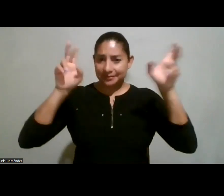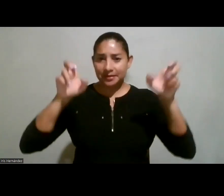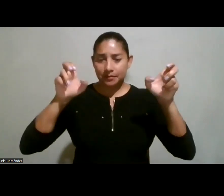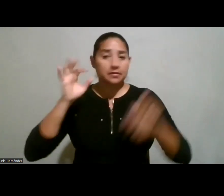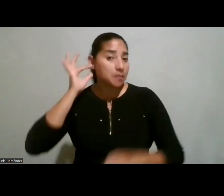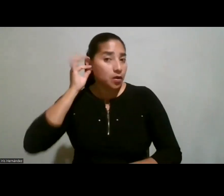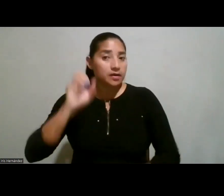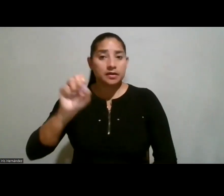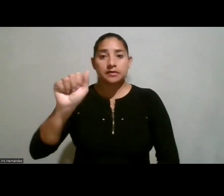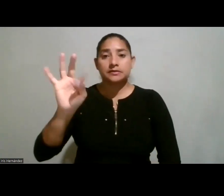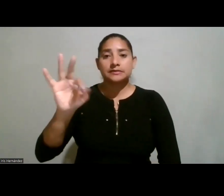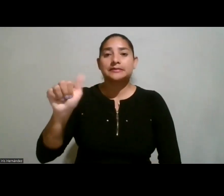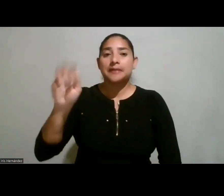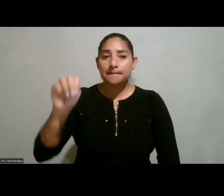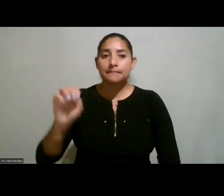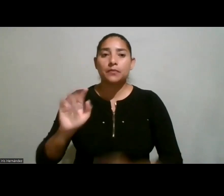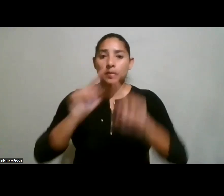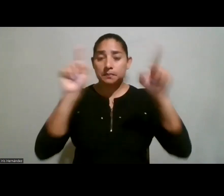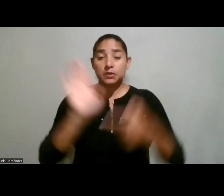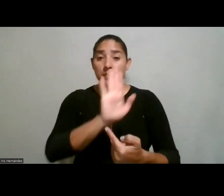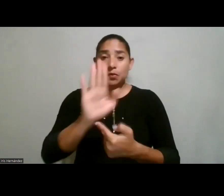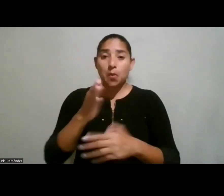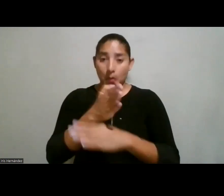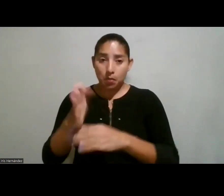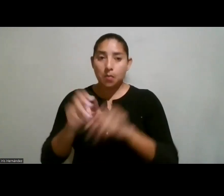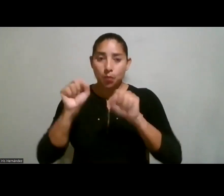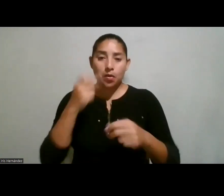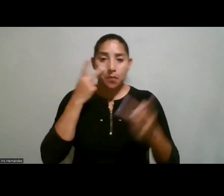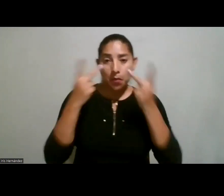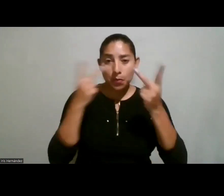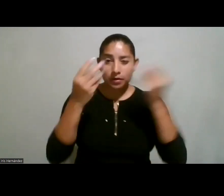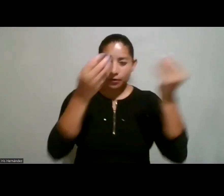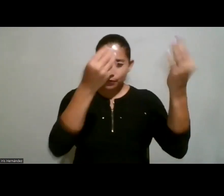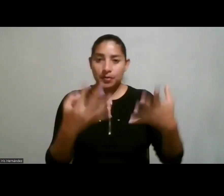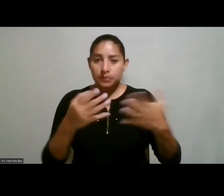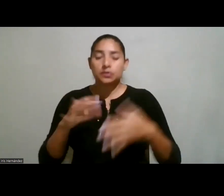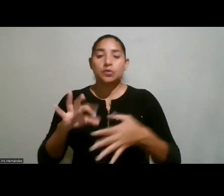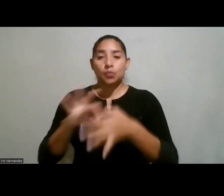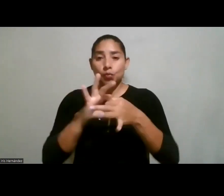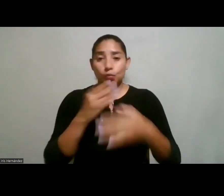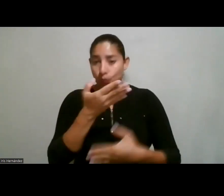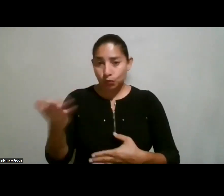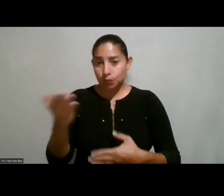en STEM. Voy a compartir mi presentación para que puedan, podamos ver unos datos juntos y juntas.